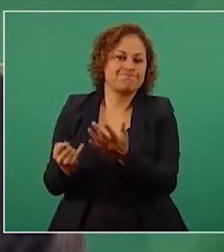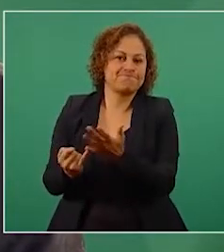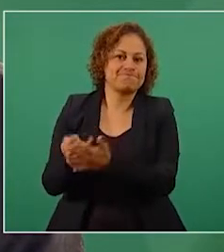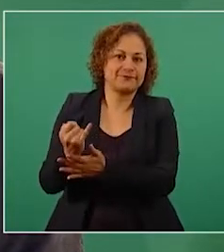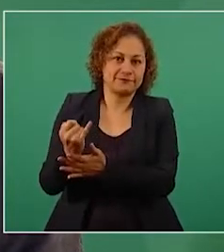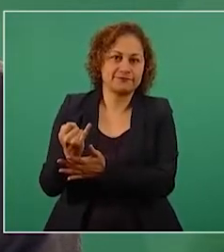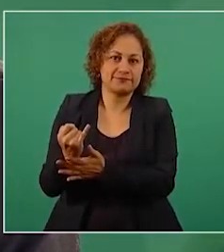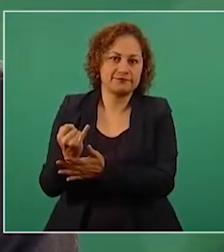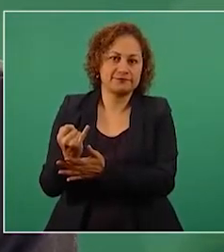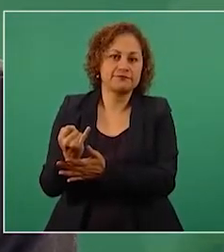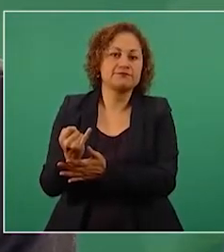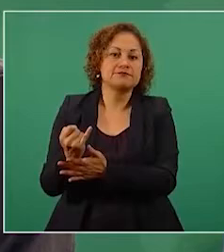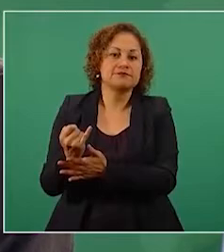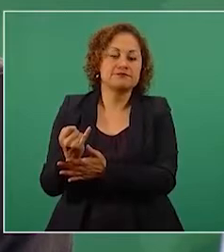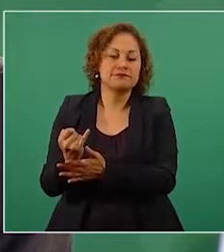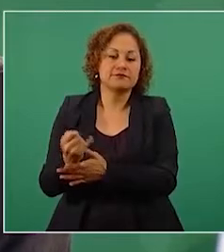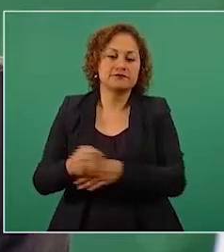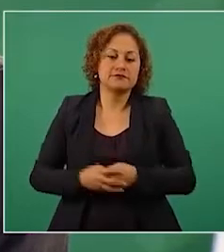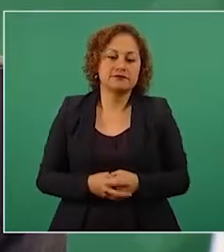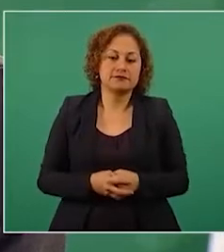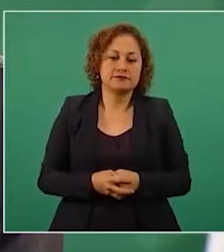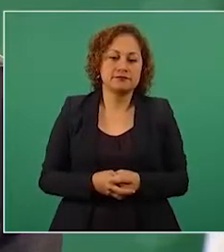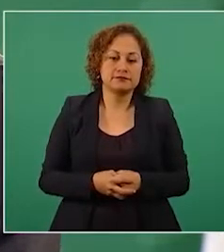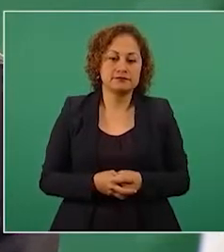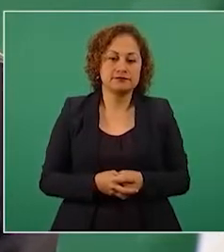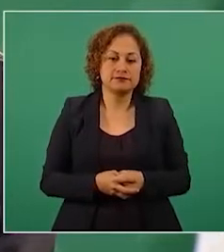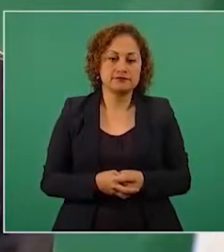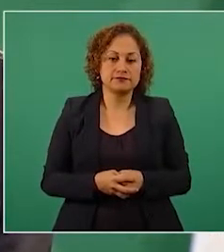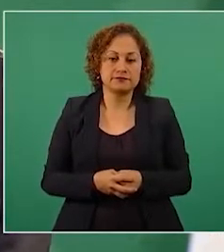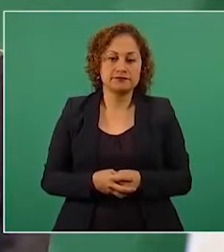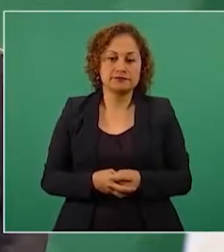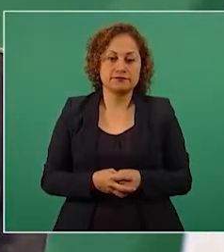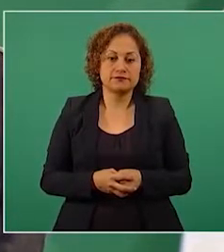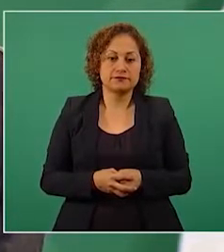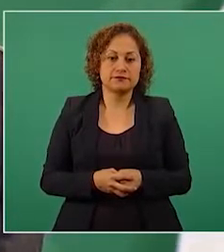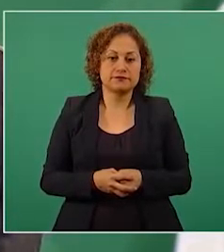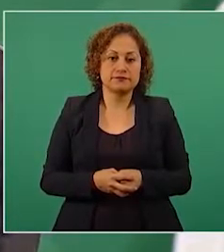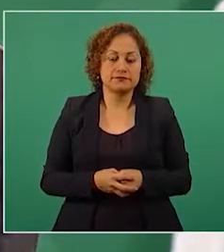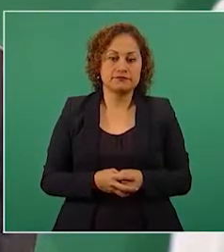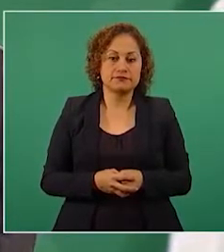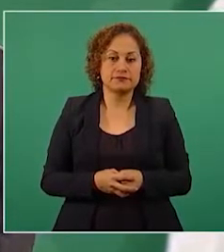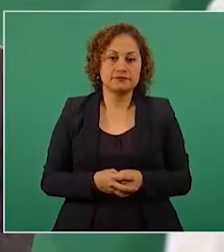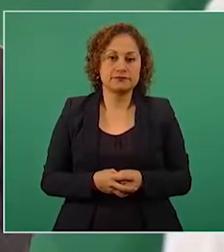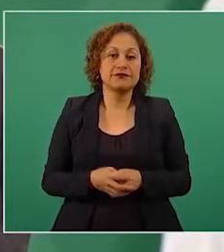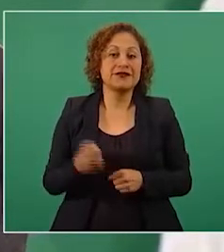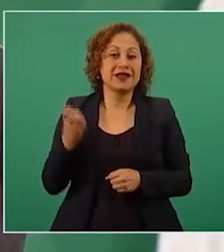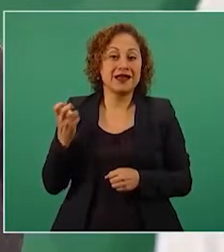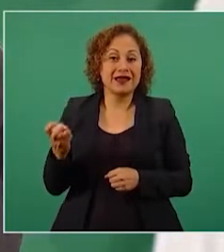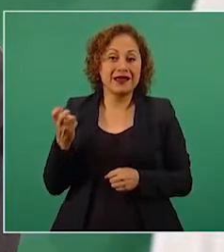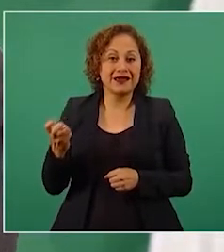lleva